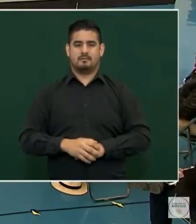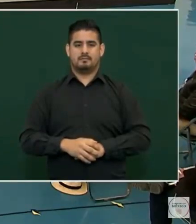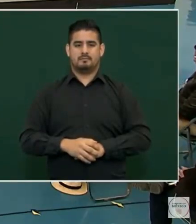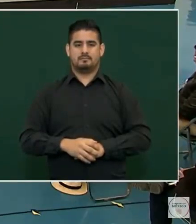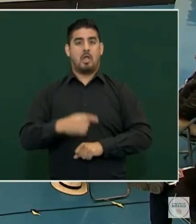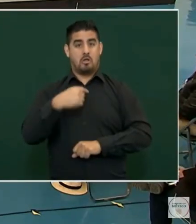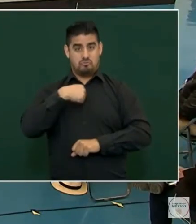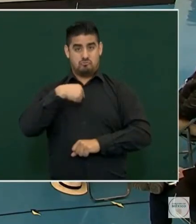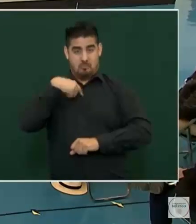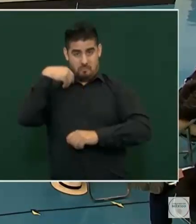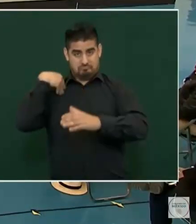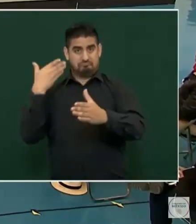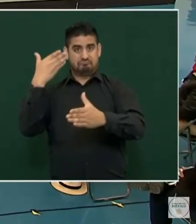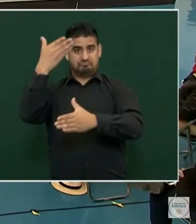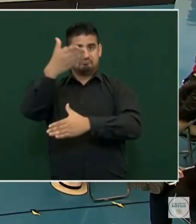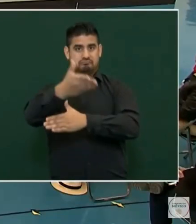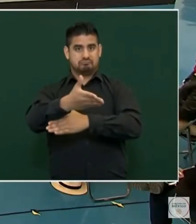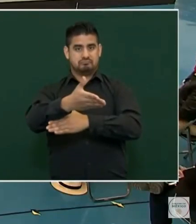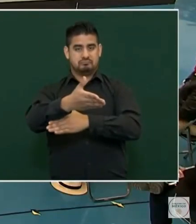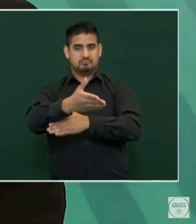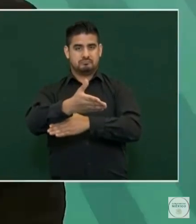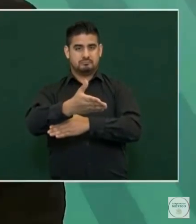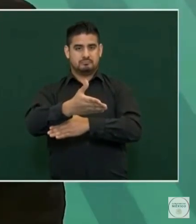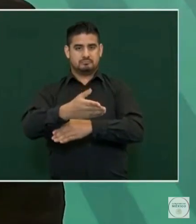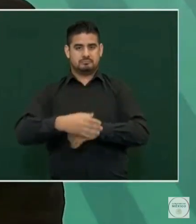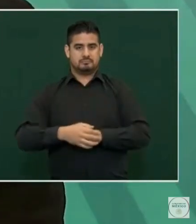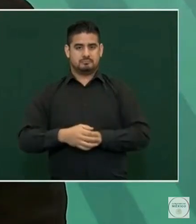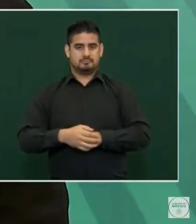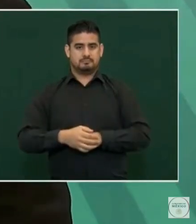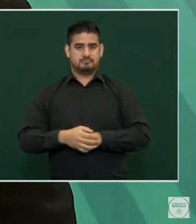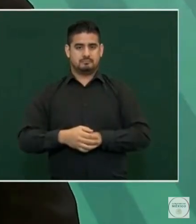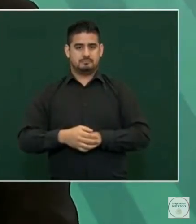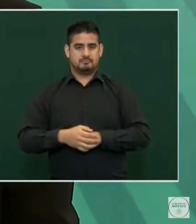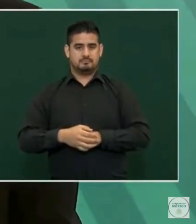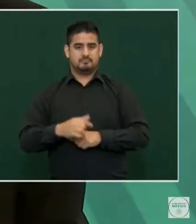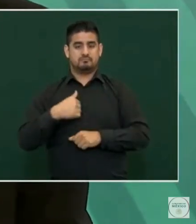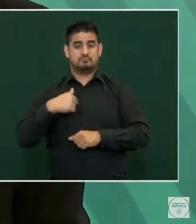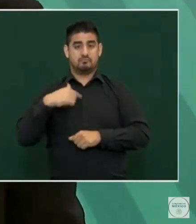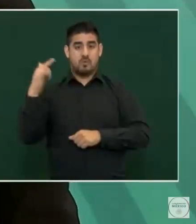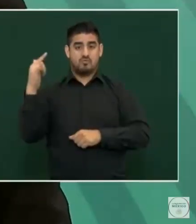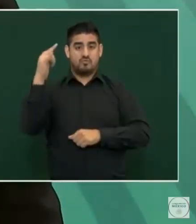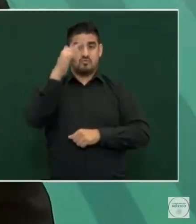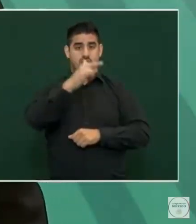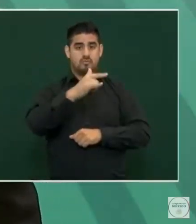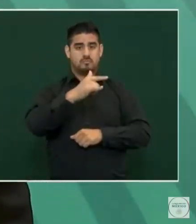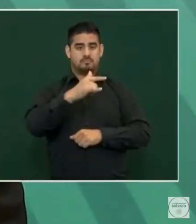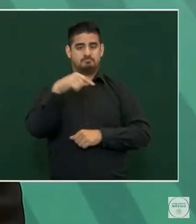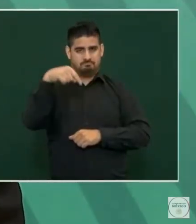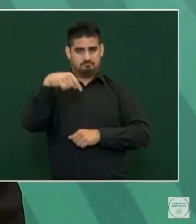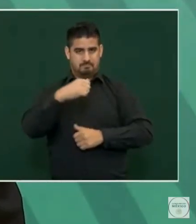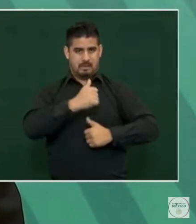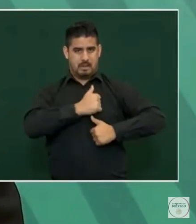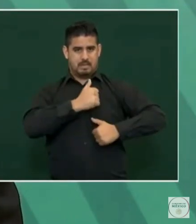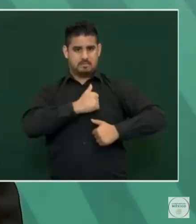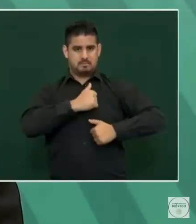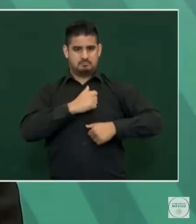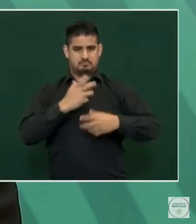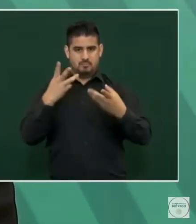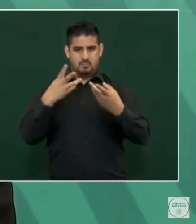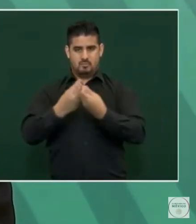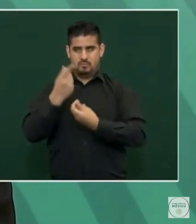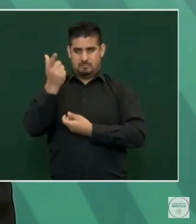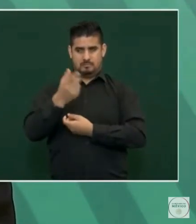viajé en un avión de la Fuerza Aérea con el general